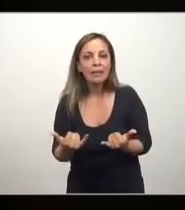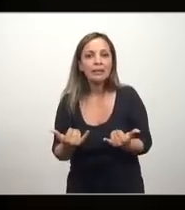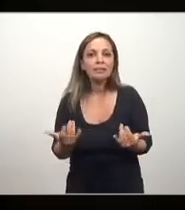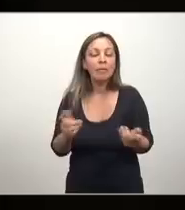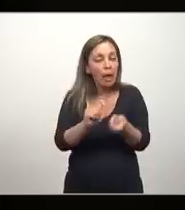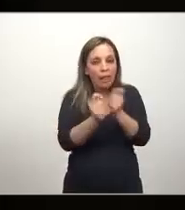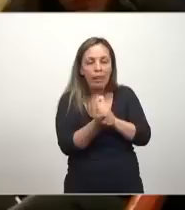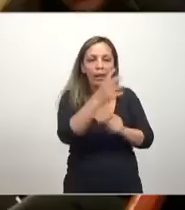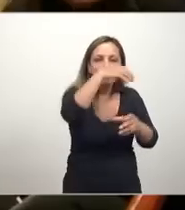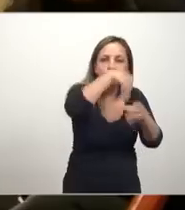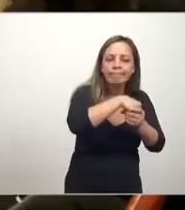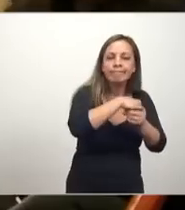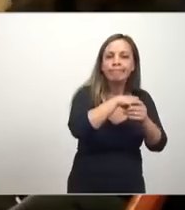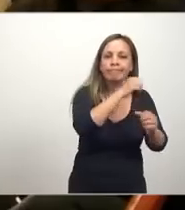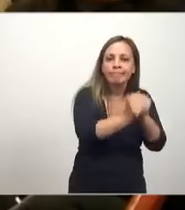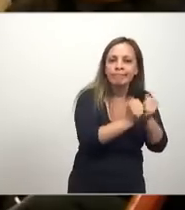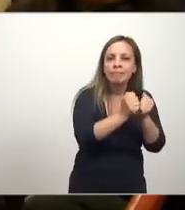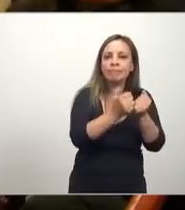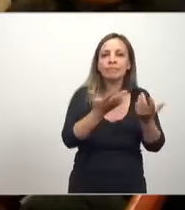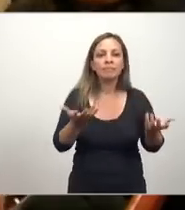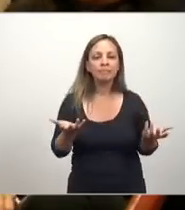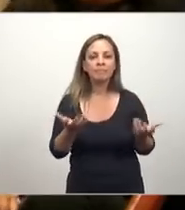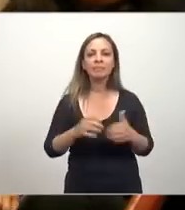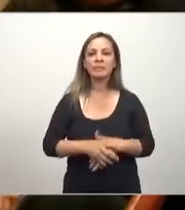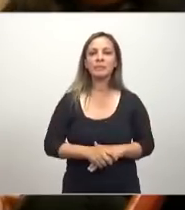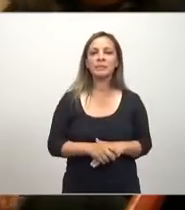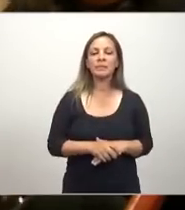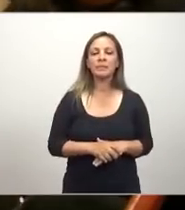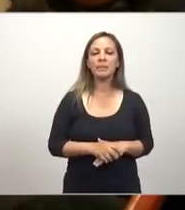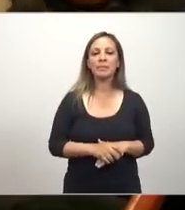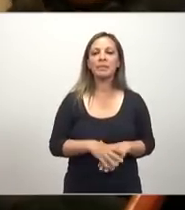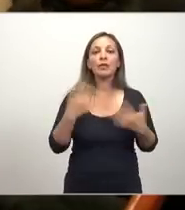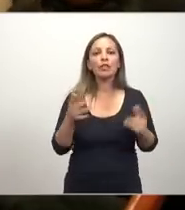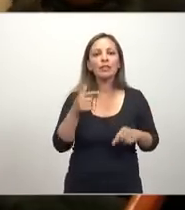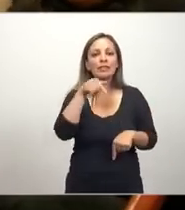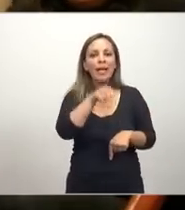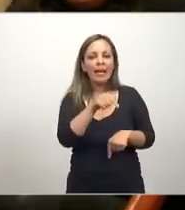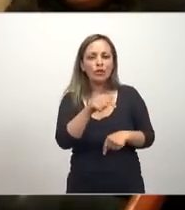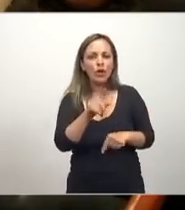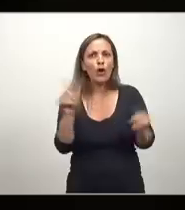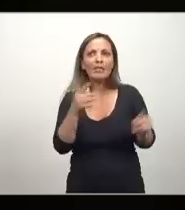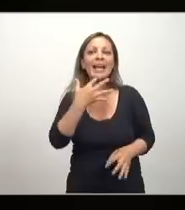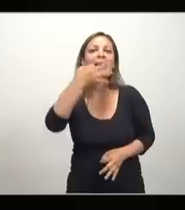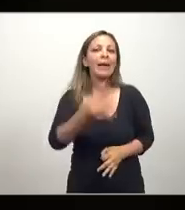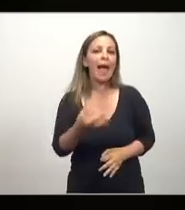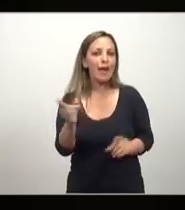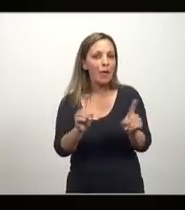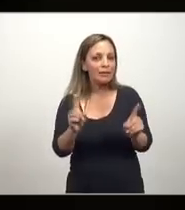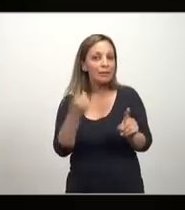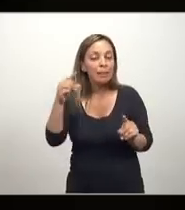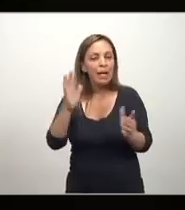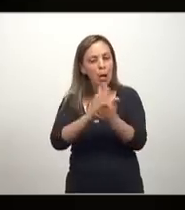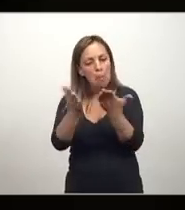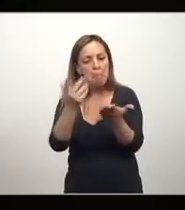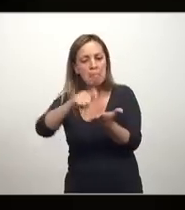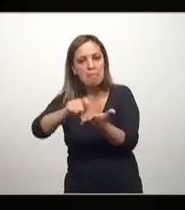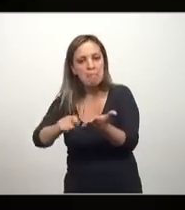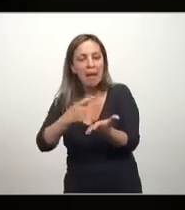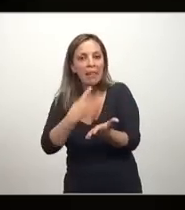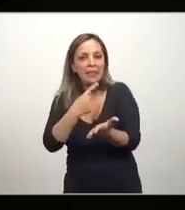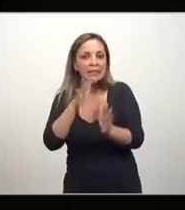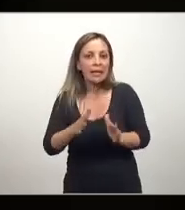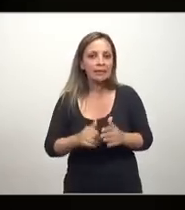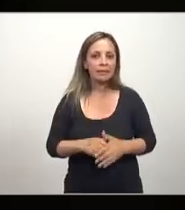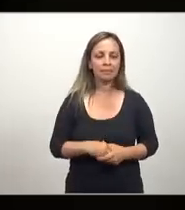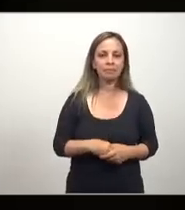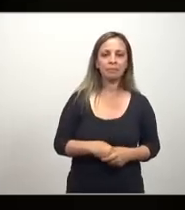homínidos más fuertes, más inteligentes que él. Esto no se compadece con la realidad, pero nos lo presentaron como principio indiscutible.